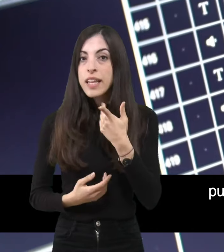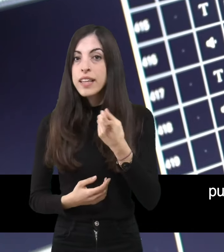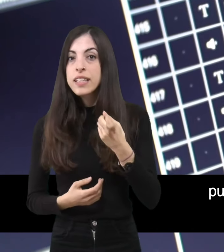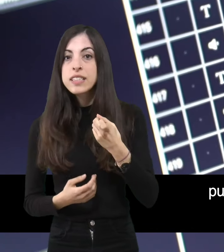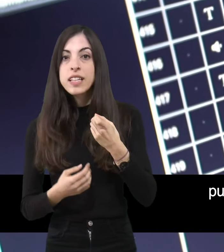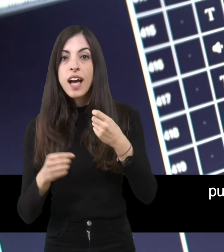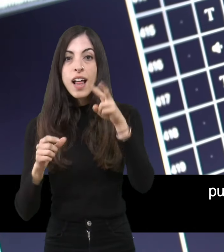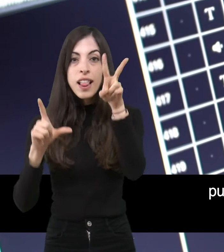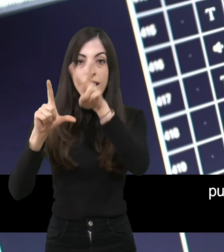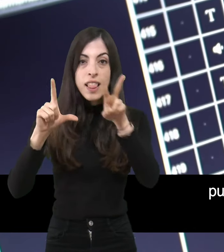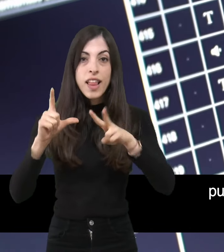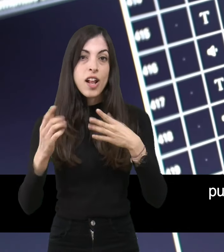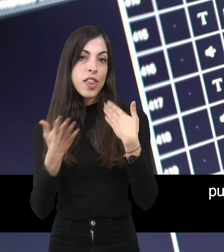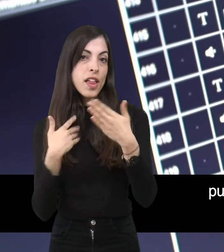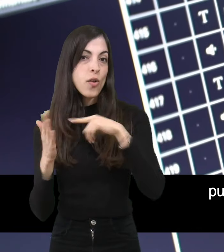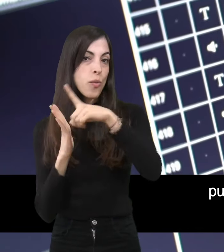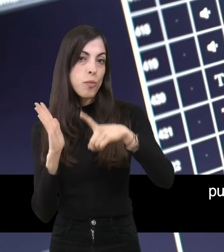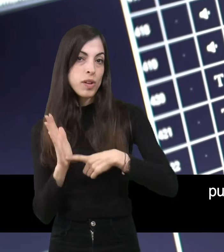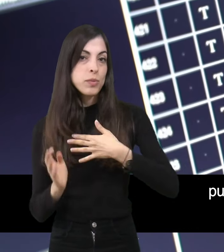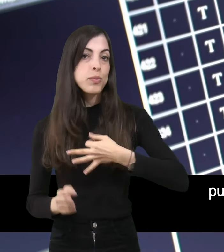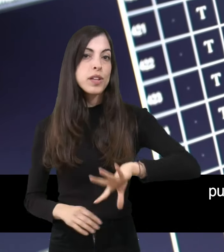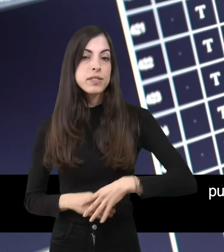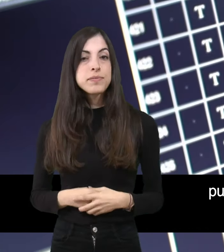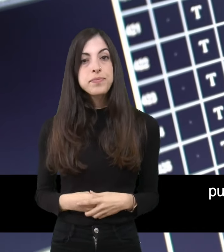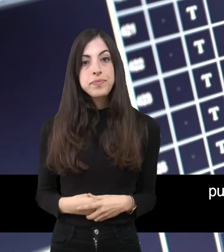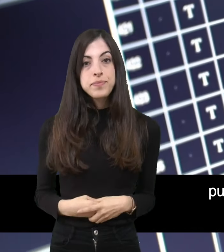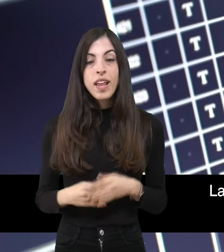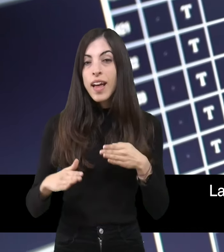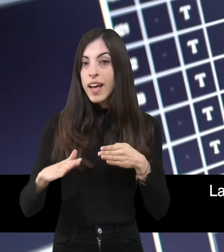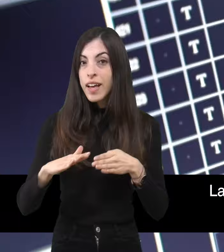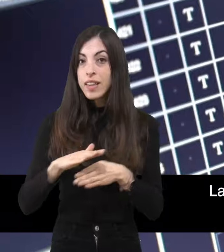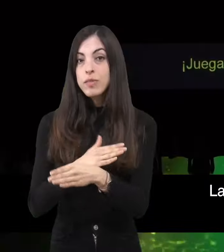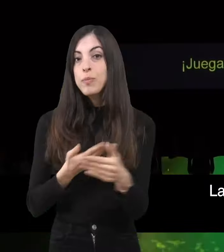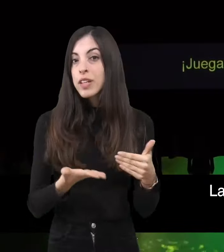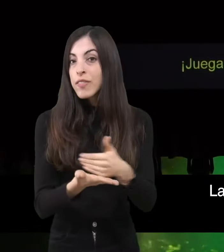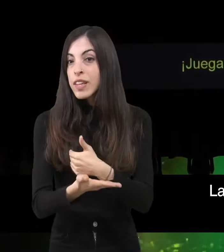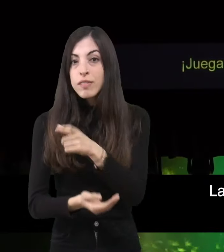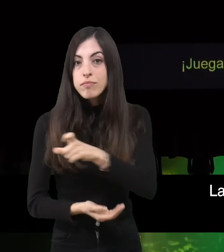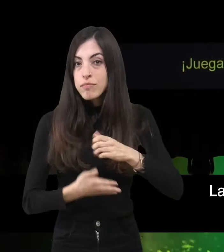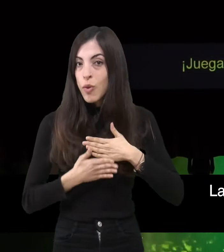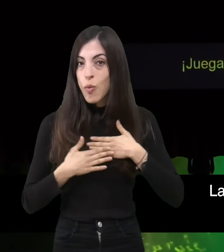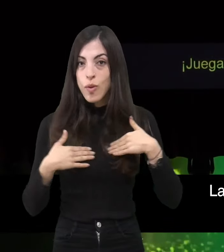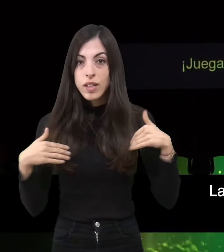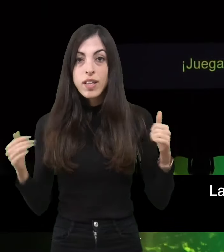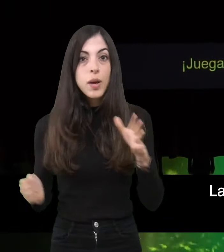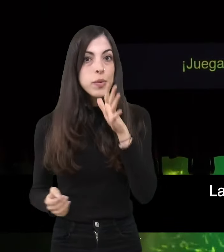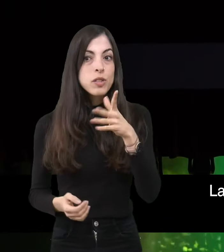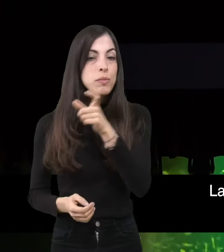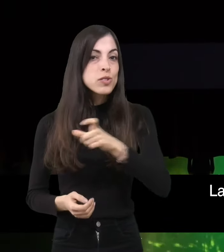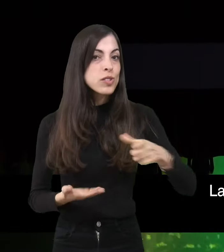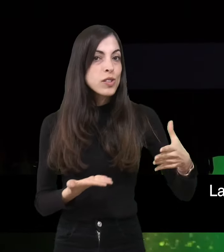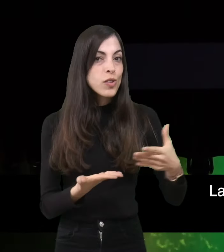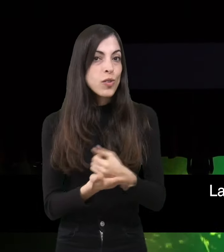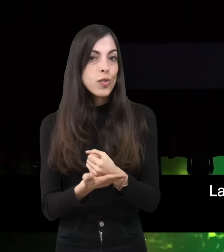necesite puede seguir los diálogos completos de los personajes. La accesibilidad beneficia a todos, puesto que cualquier